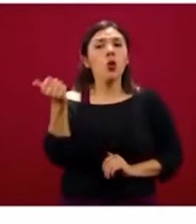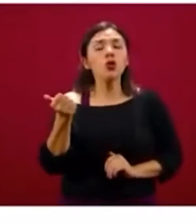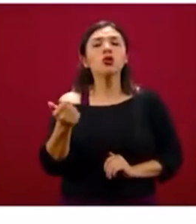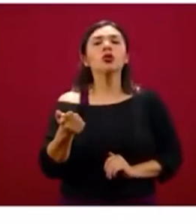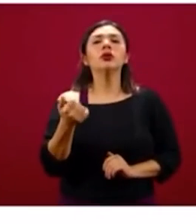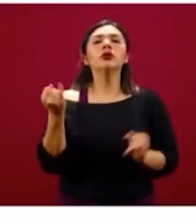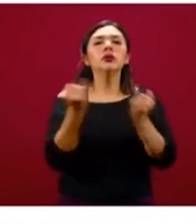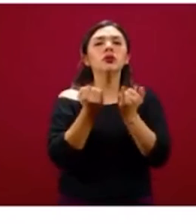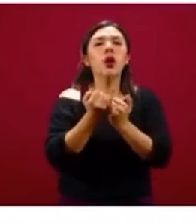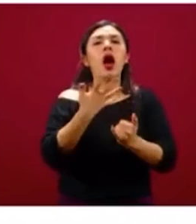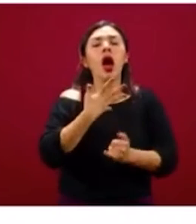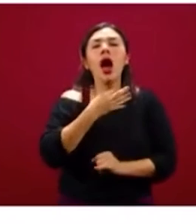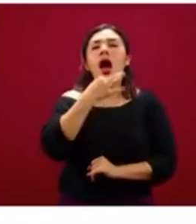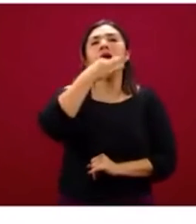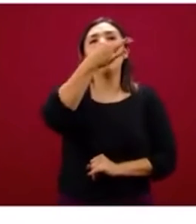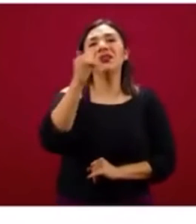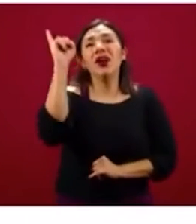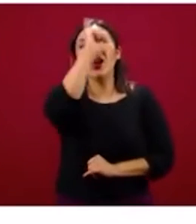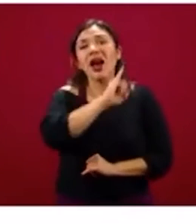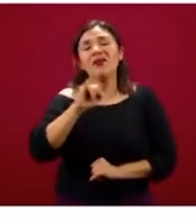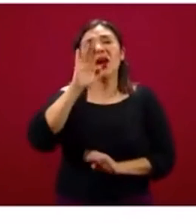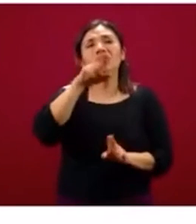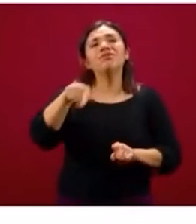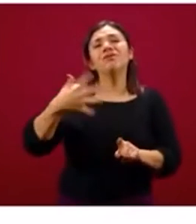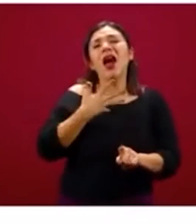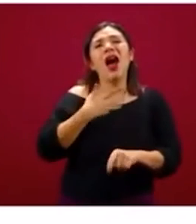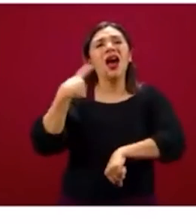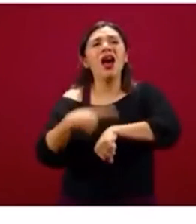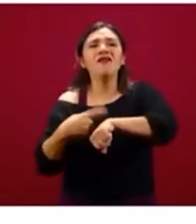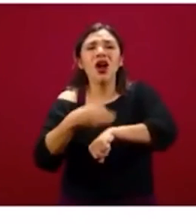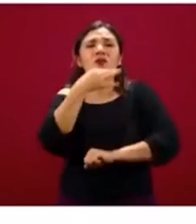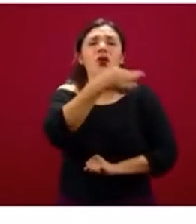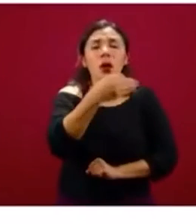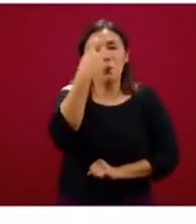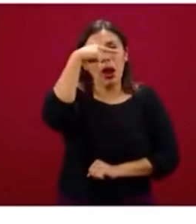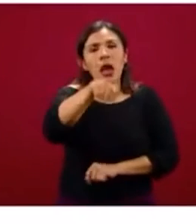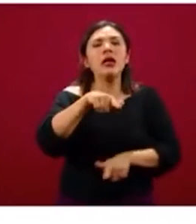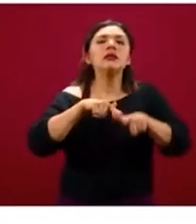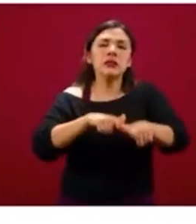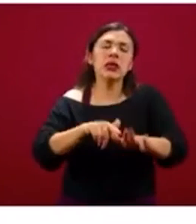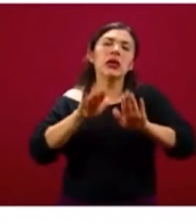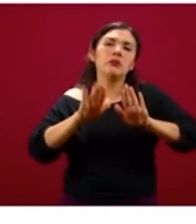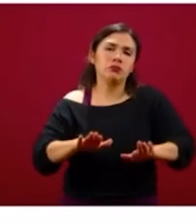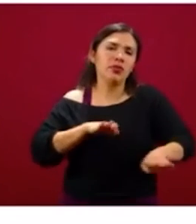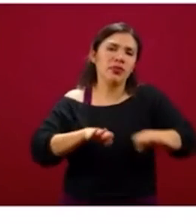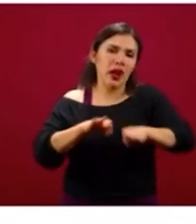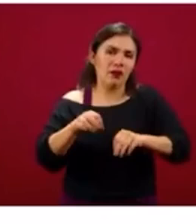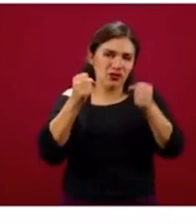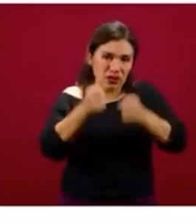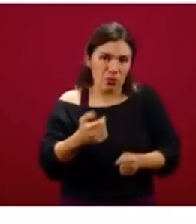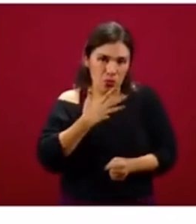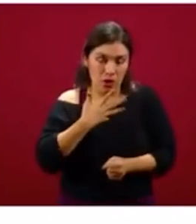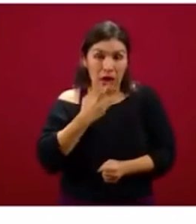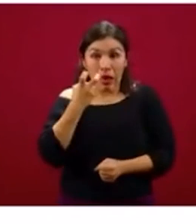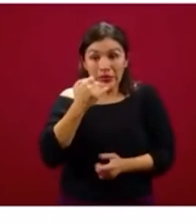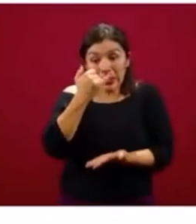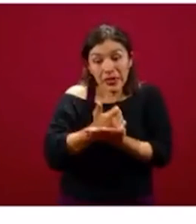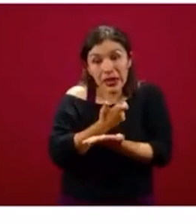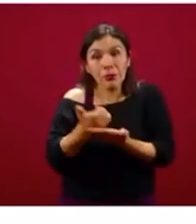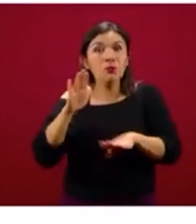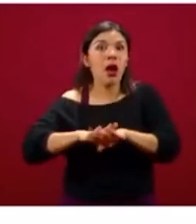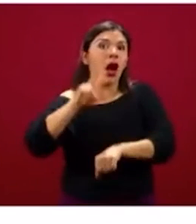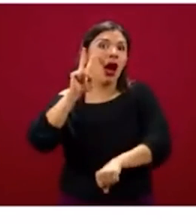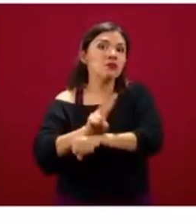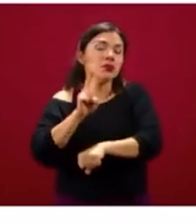se notifica el patrón para que no haya una pérdida de empleo. Entonces, estas incapacidades se vigilan de manera muy importante porque